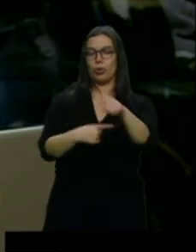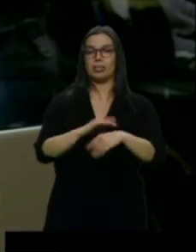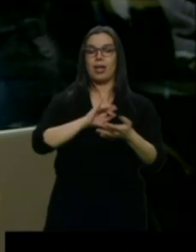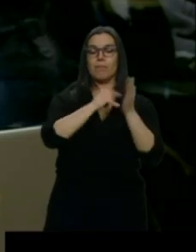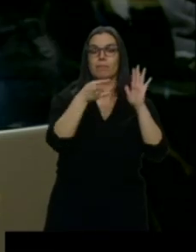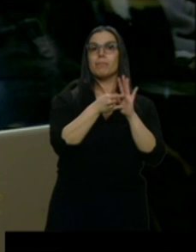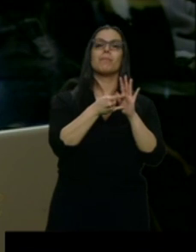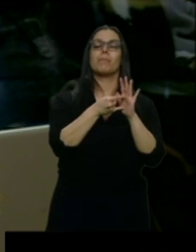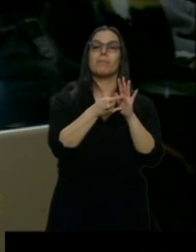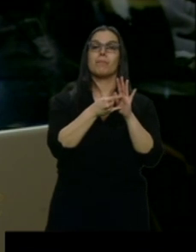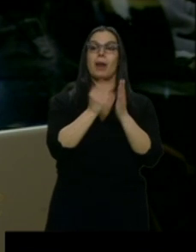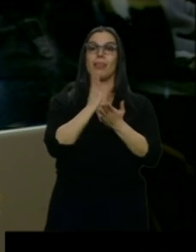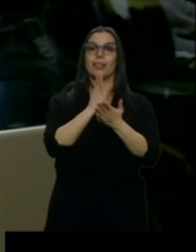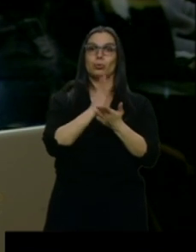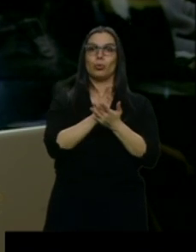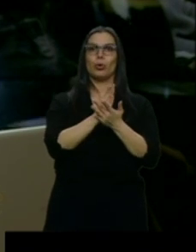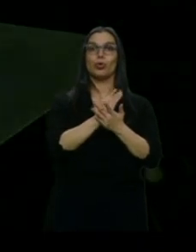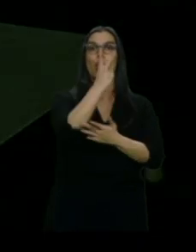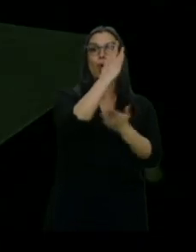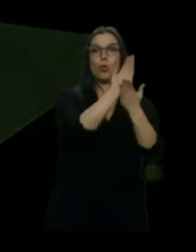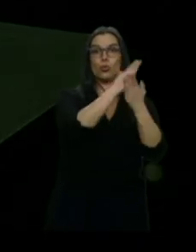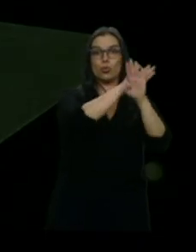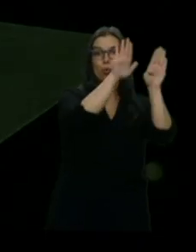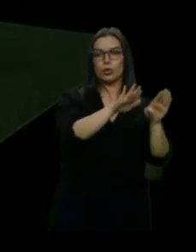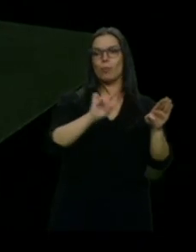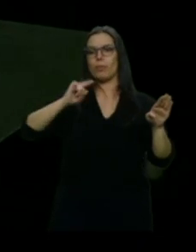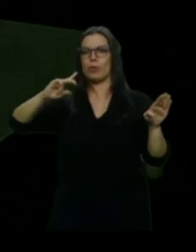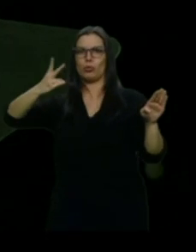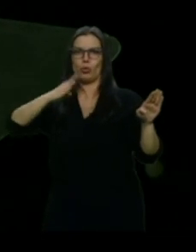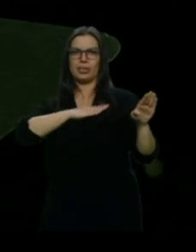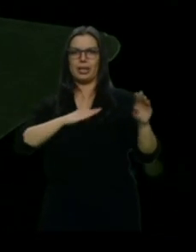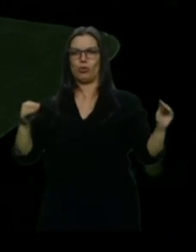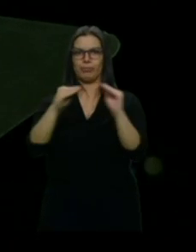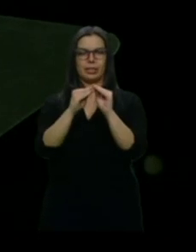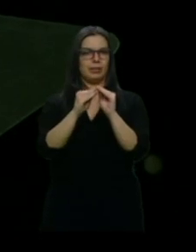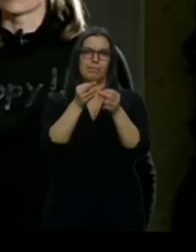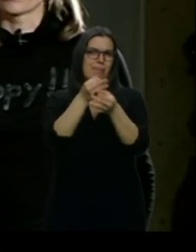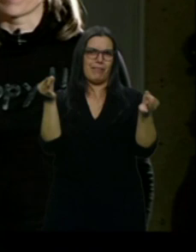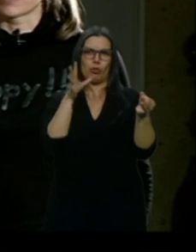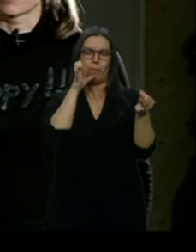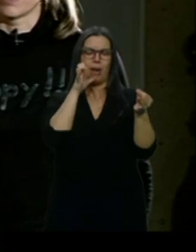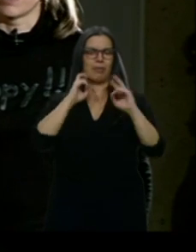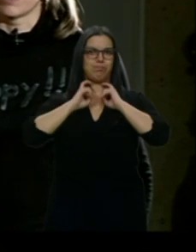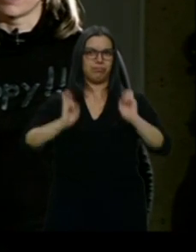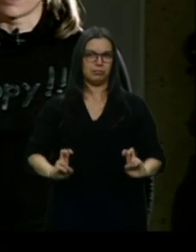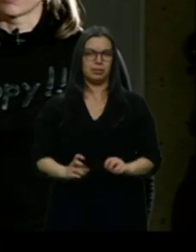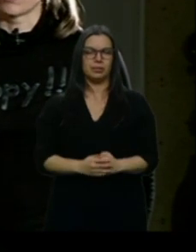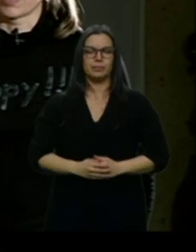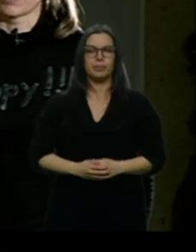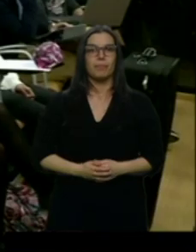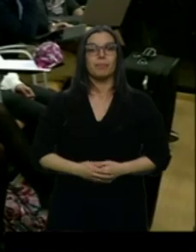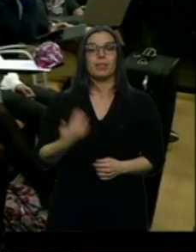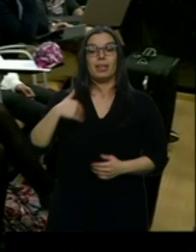bachillerato con los dos últimos cursos del grado profesional del Conservatorio. La tormenta perfecta. Llegados a esos cursos les puede más la